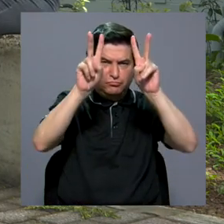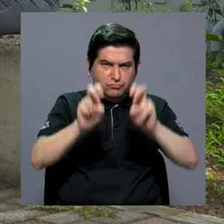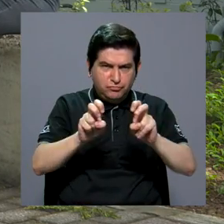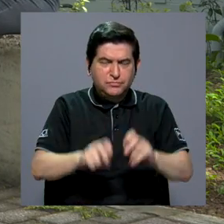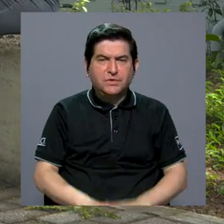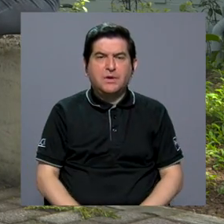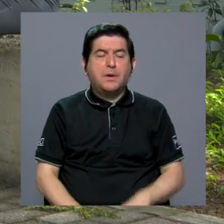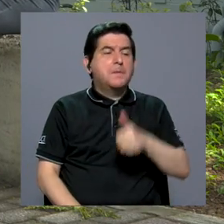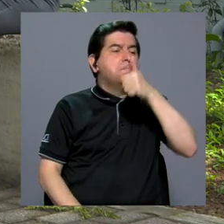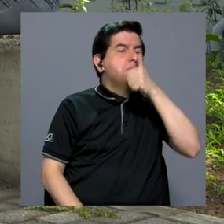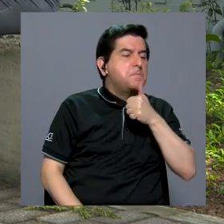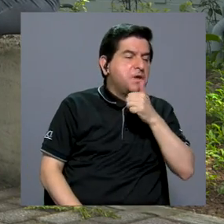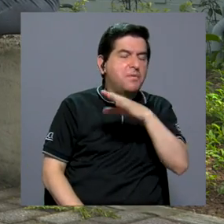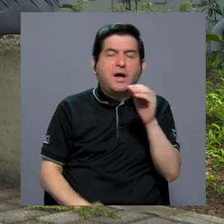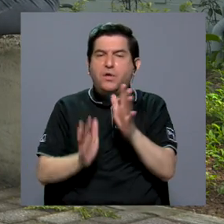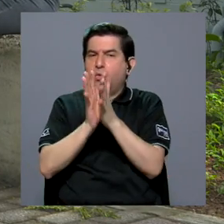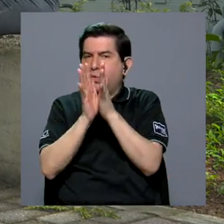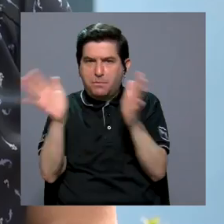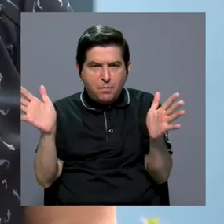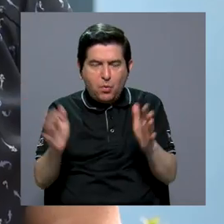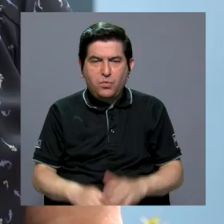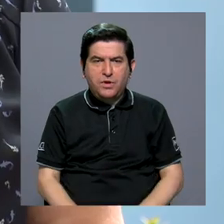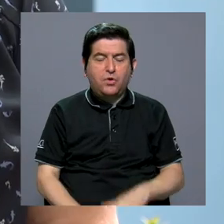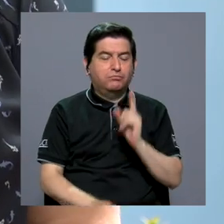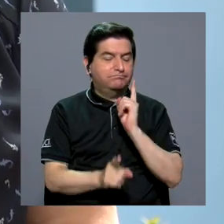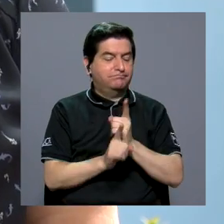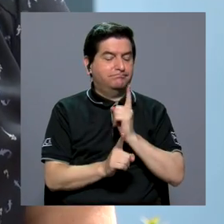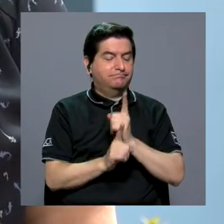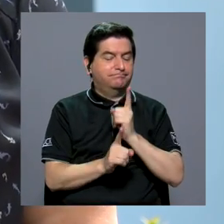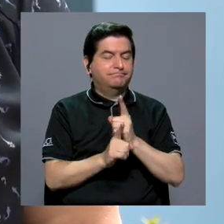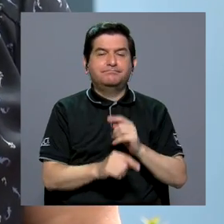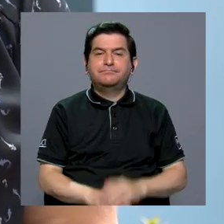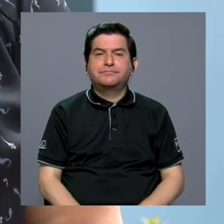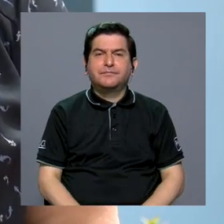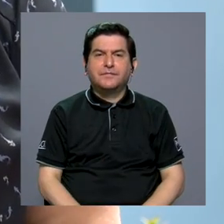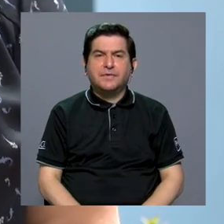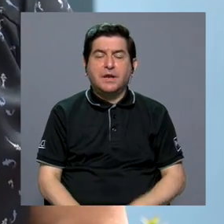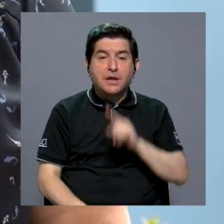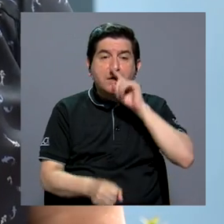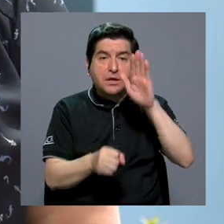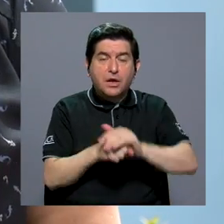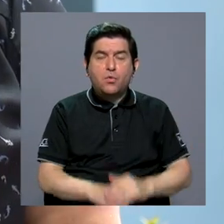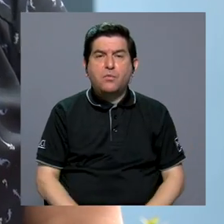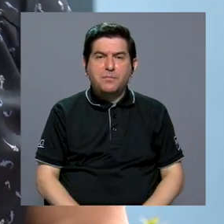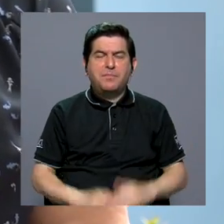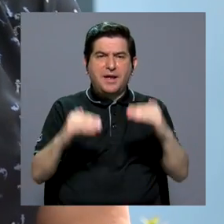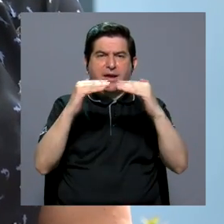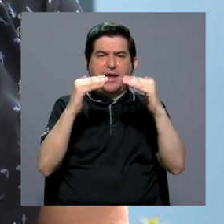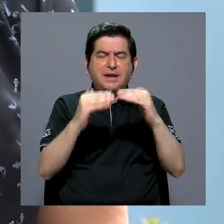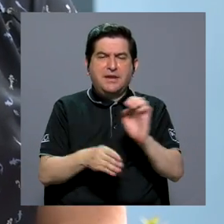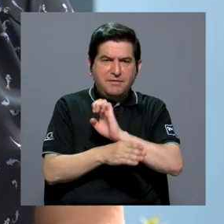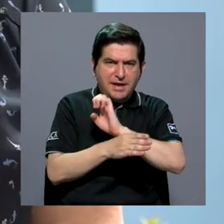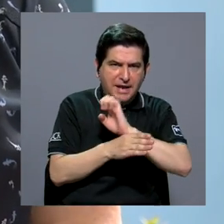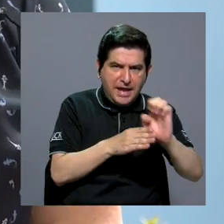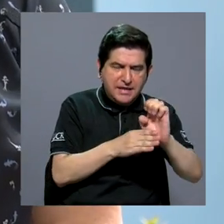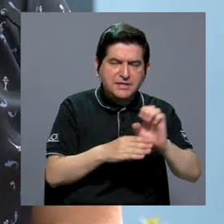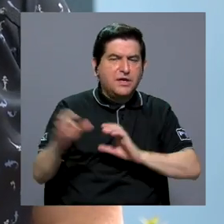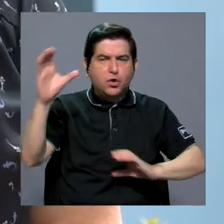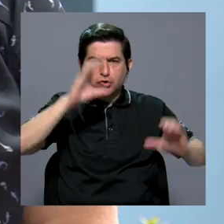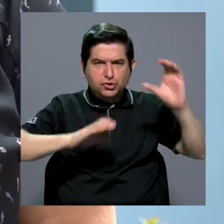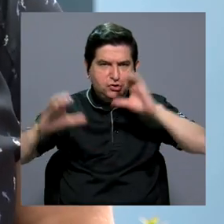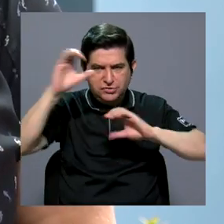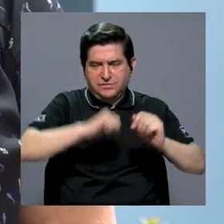tanto a nivel privado como a nivel público, sea el adecuado, se rija por los estándares éticos y también por los estándares